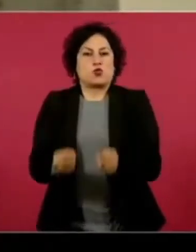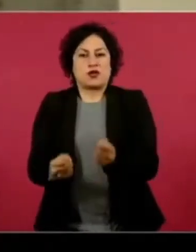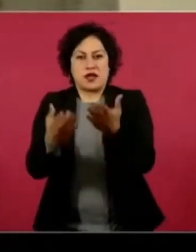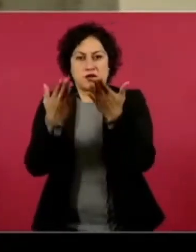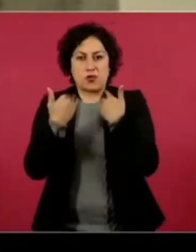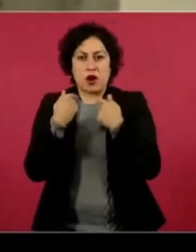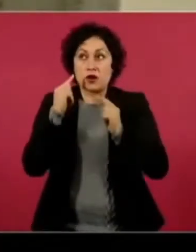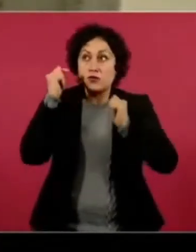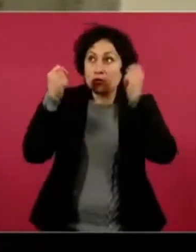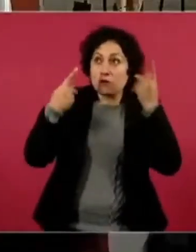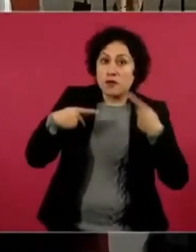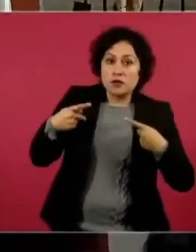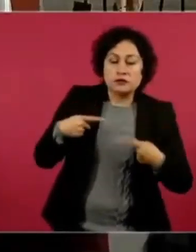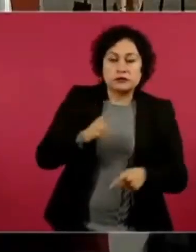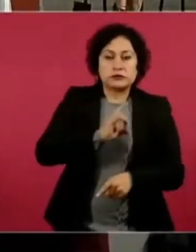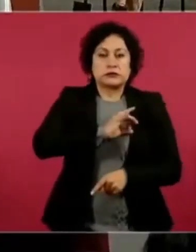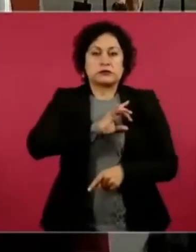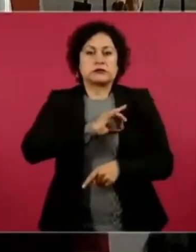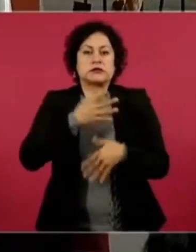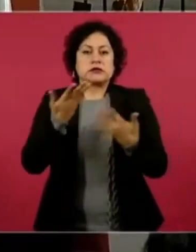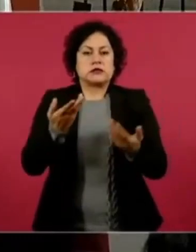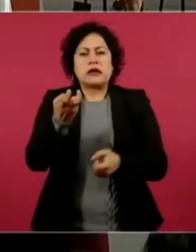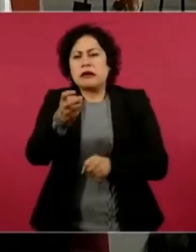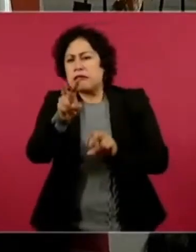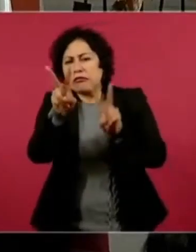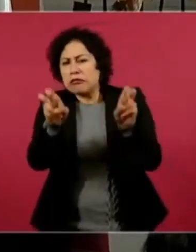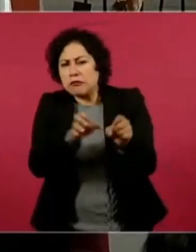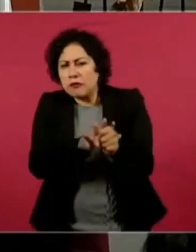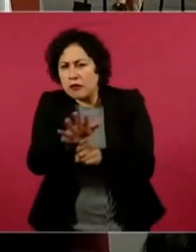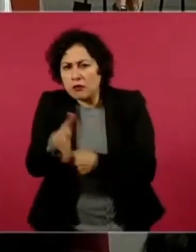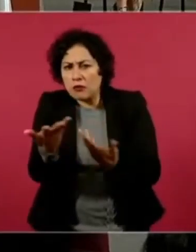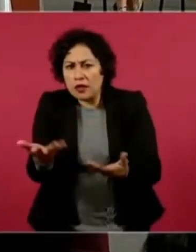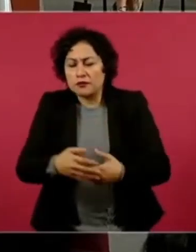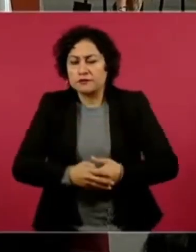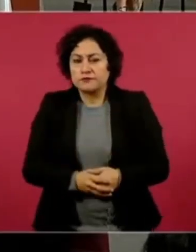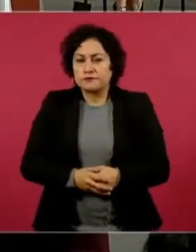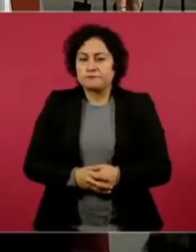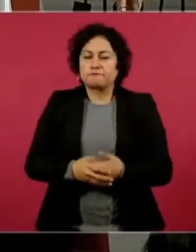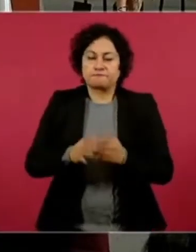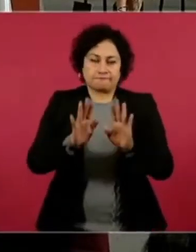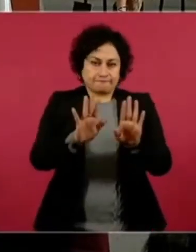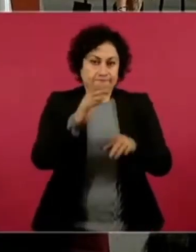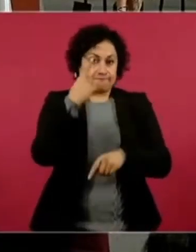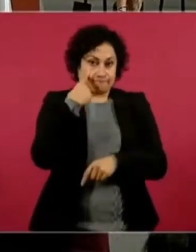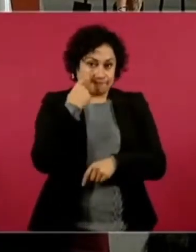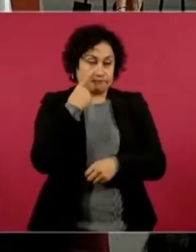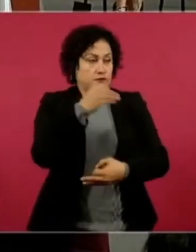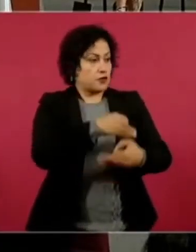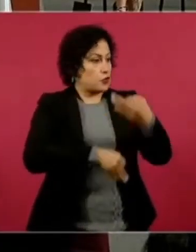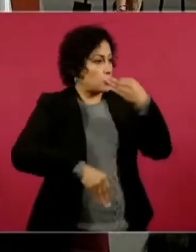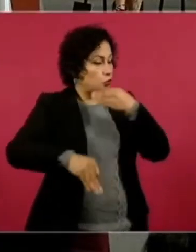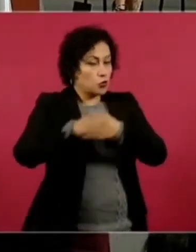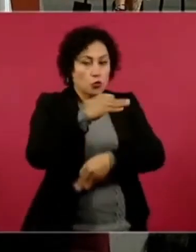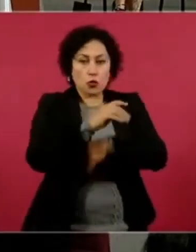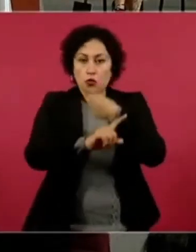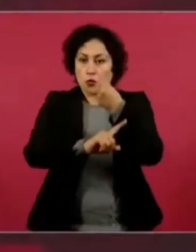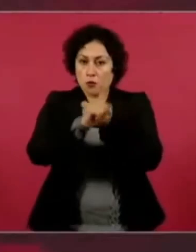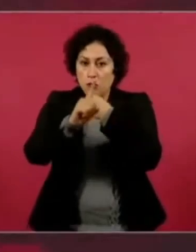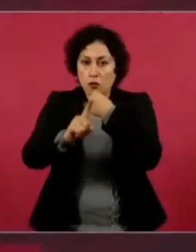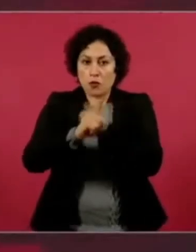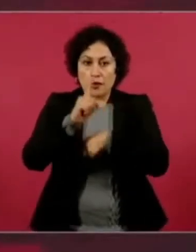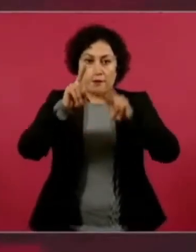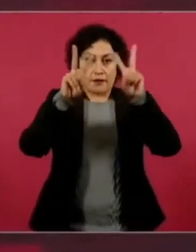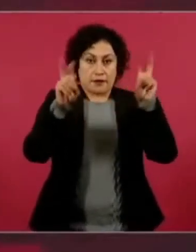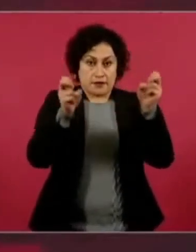los grupos criminales? Se está atendiendo todo el problema de la inseguridad en el país, en Guerrero, en